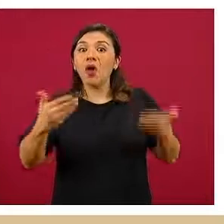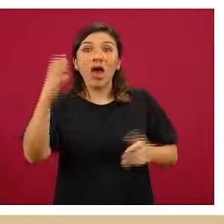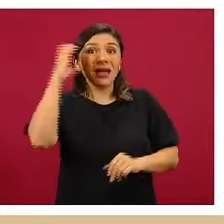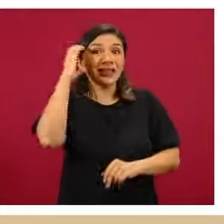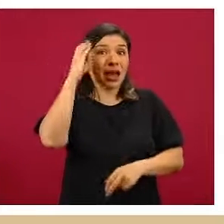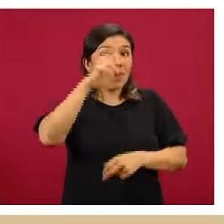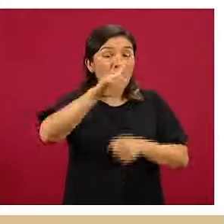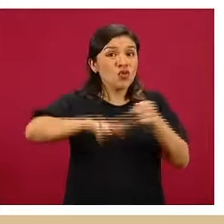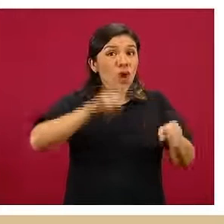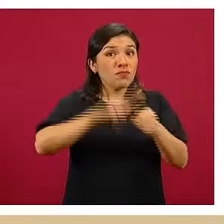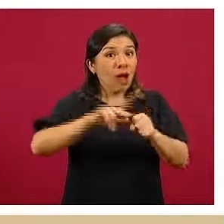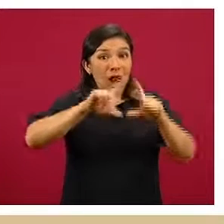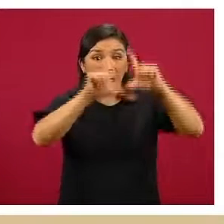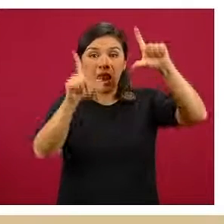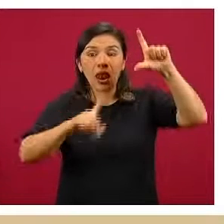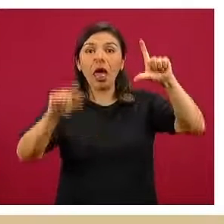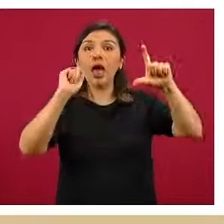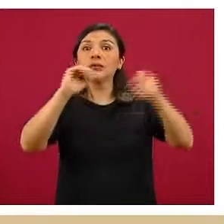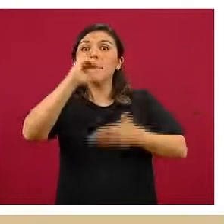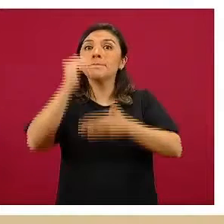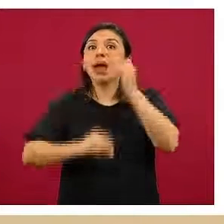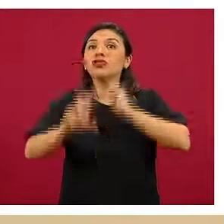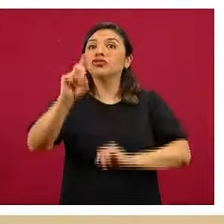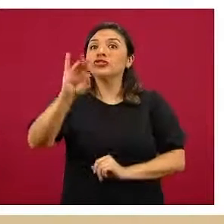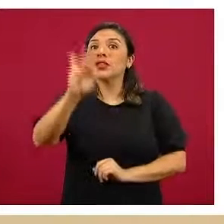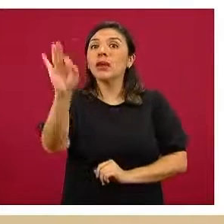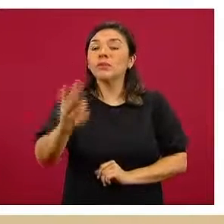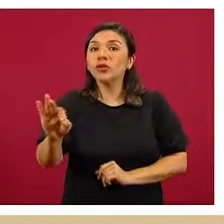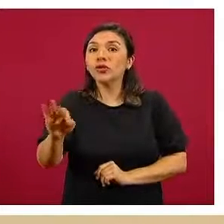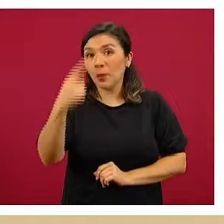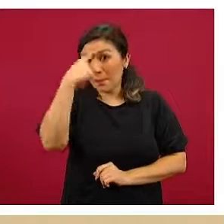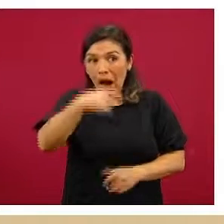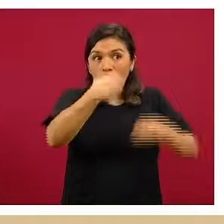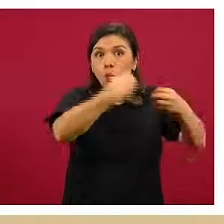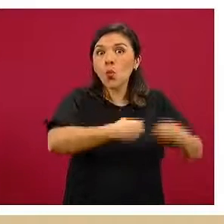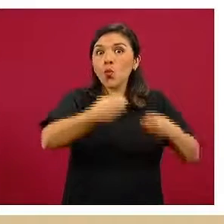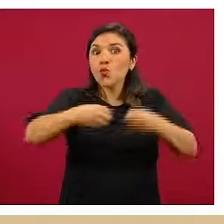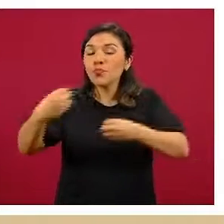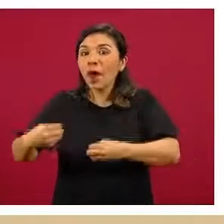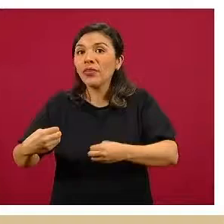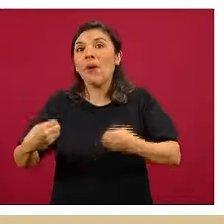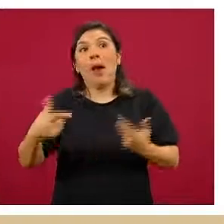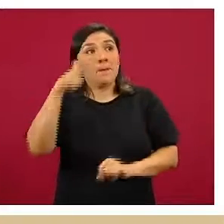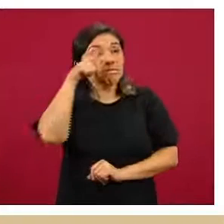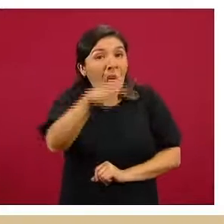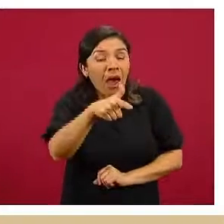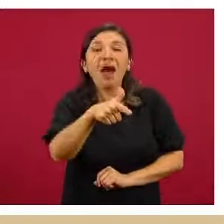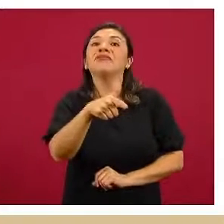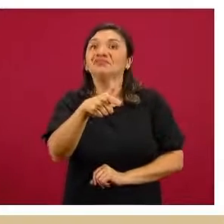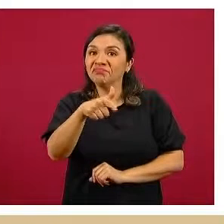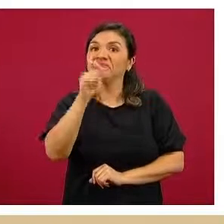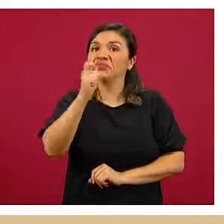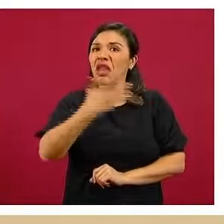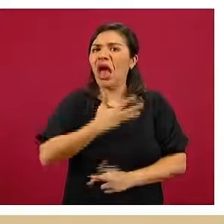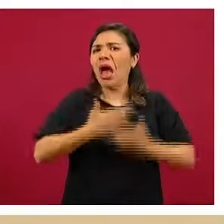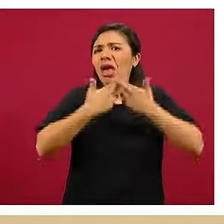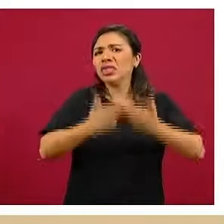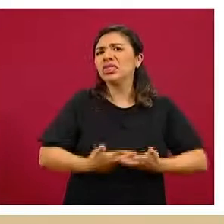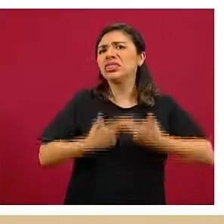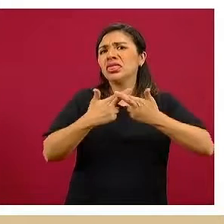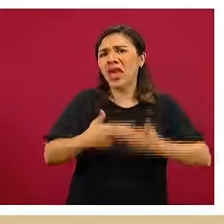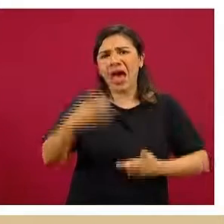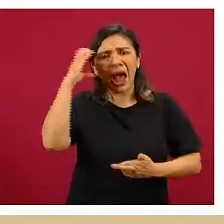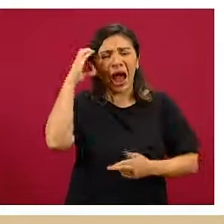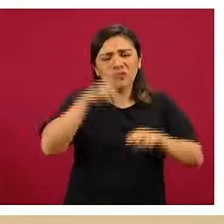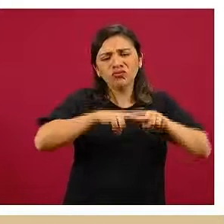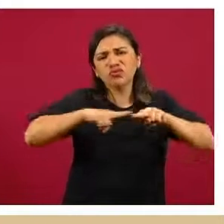nivel nacional caen por debajo del 30 por ciento en relación a su ocupación, lo cual lógicamente deja una disponibilidad bastante